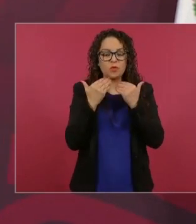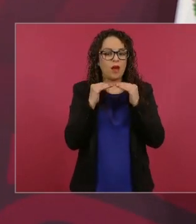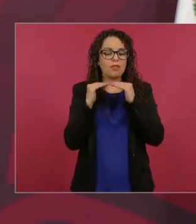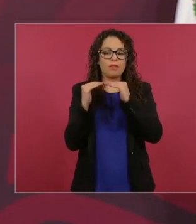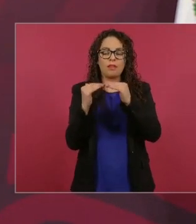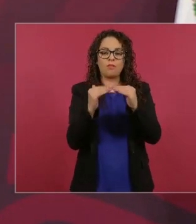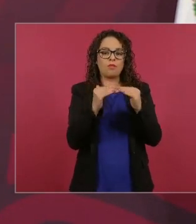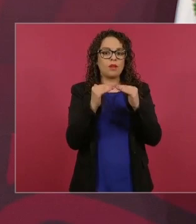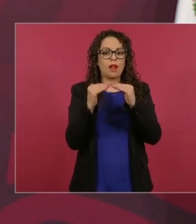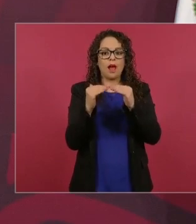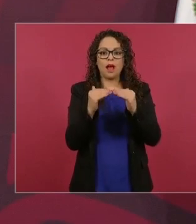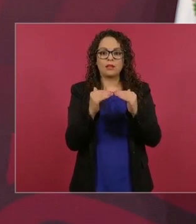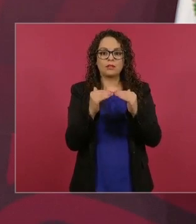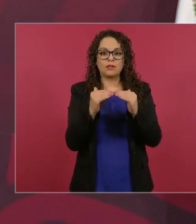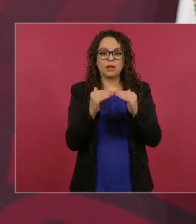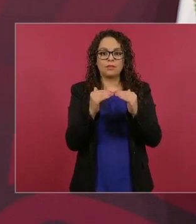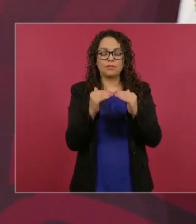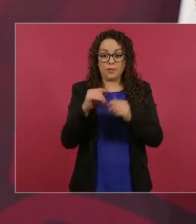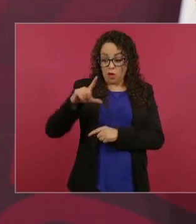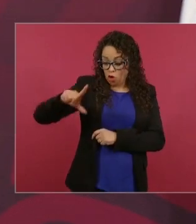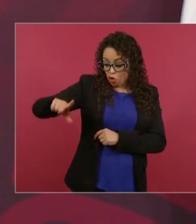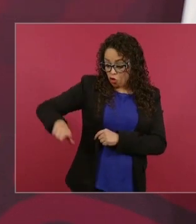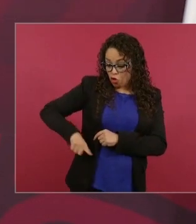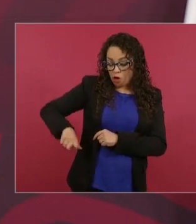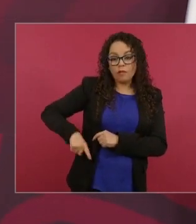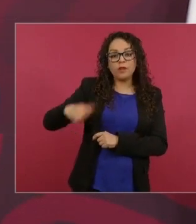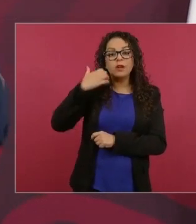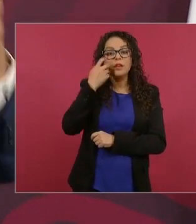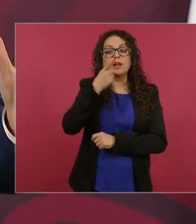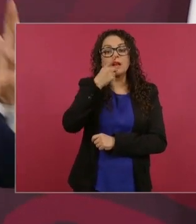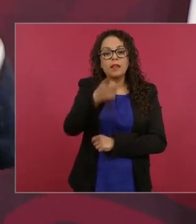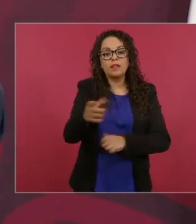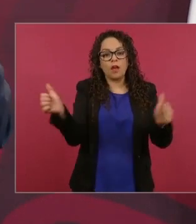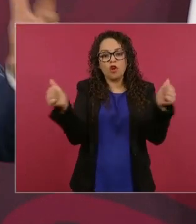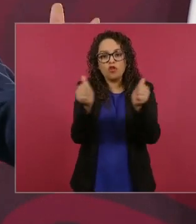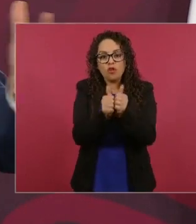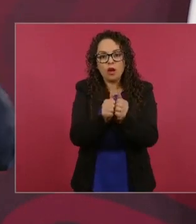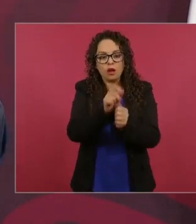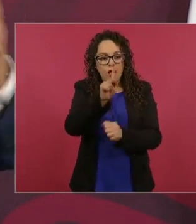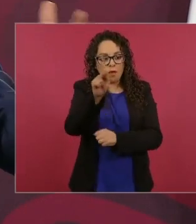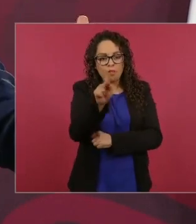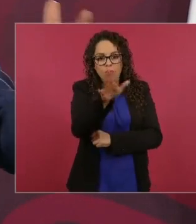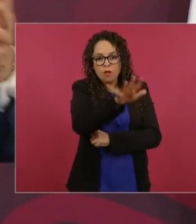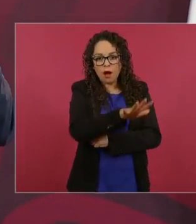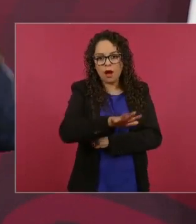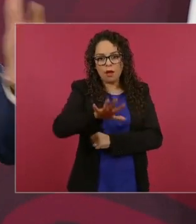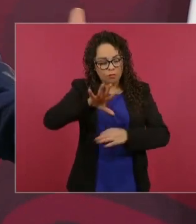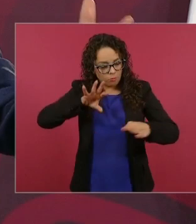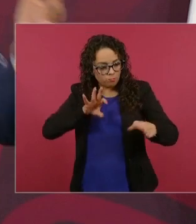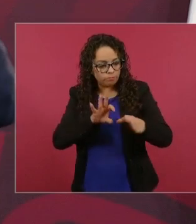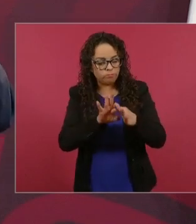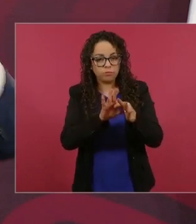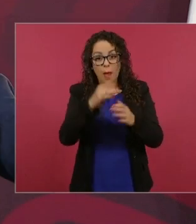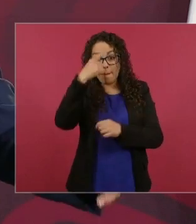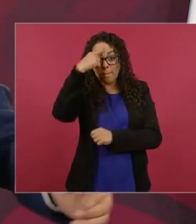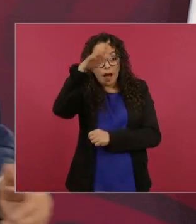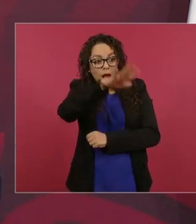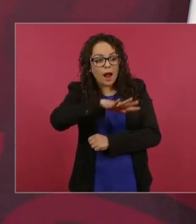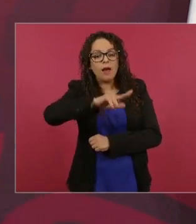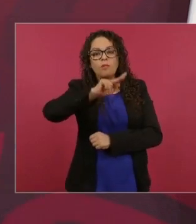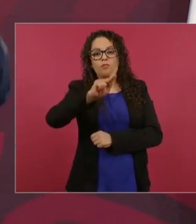pueblo para el pueblo, con el pueblo. Por eso no se entiende ahora lo que está pasando.